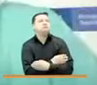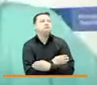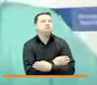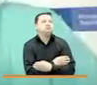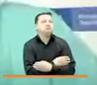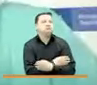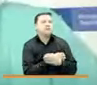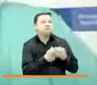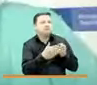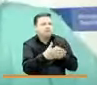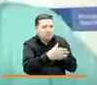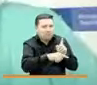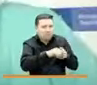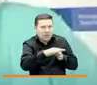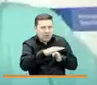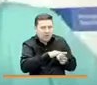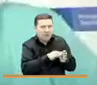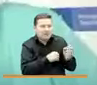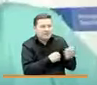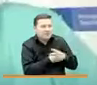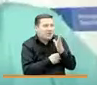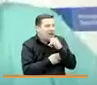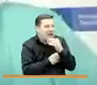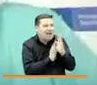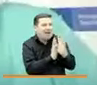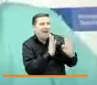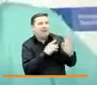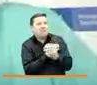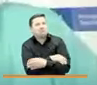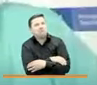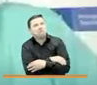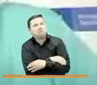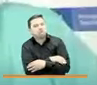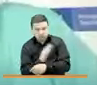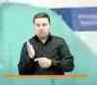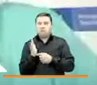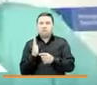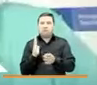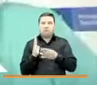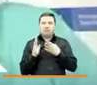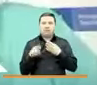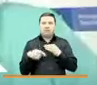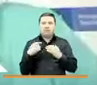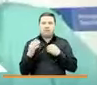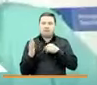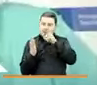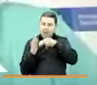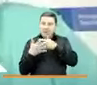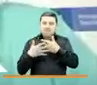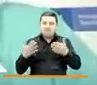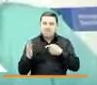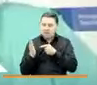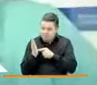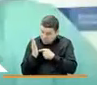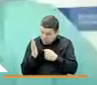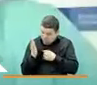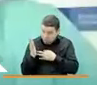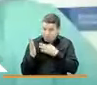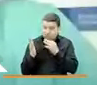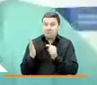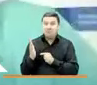restricciones para podernos abastecer realmente. Y, pues, veo mi mensaje de que soy